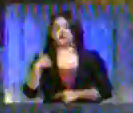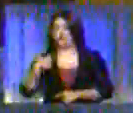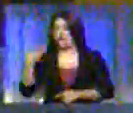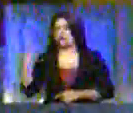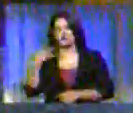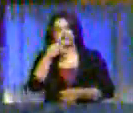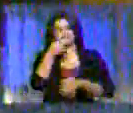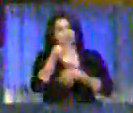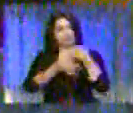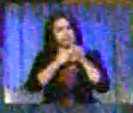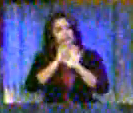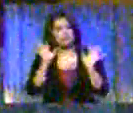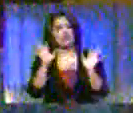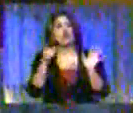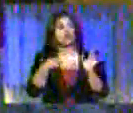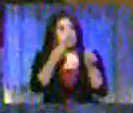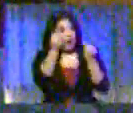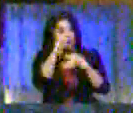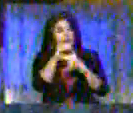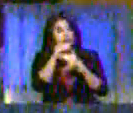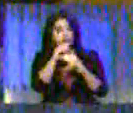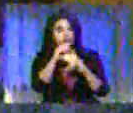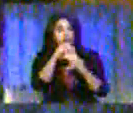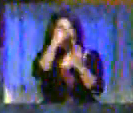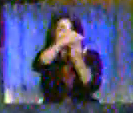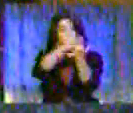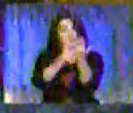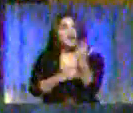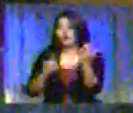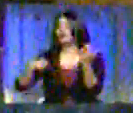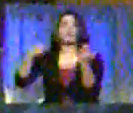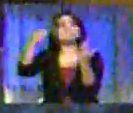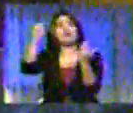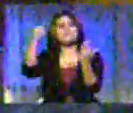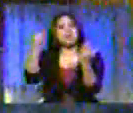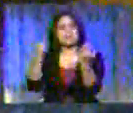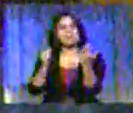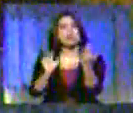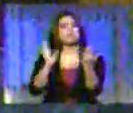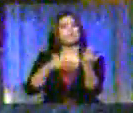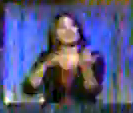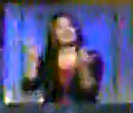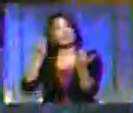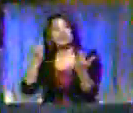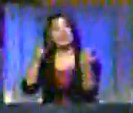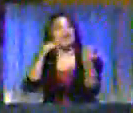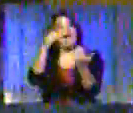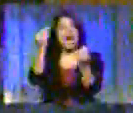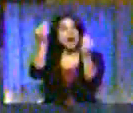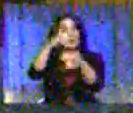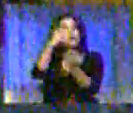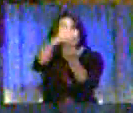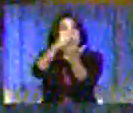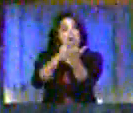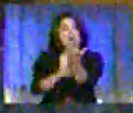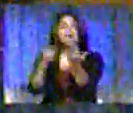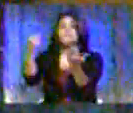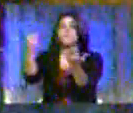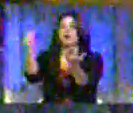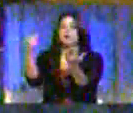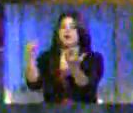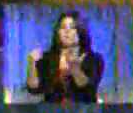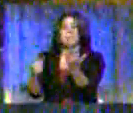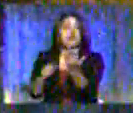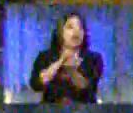con más acuerdos y hemos aplicado más convenios constitutivos de Mercosur que